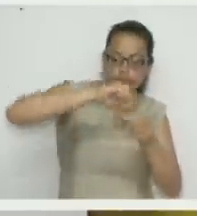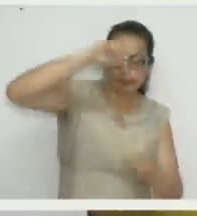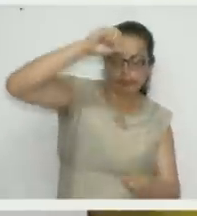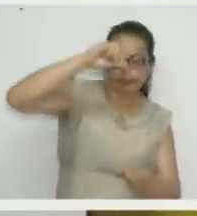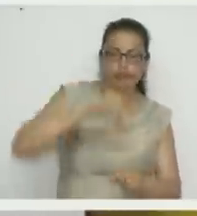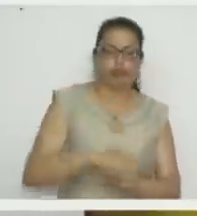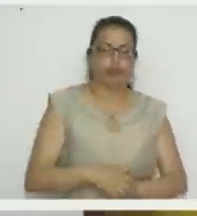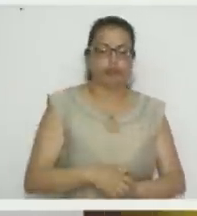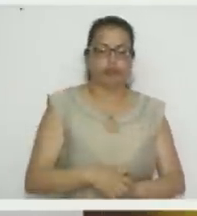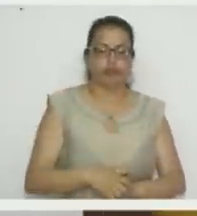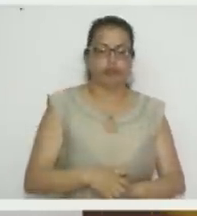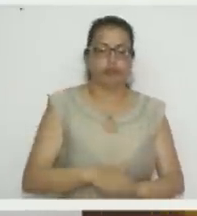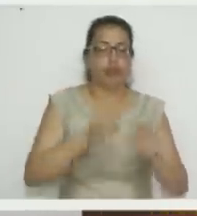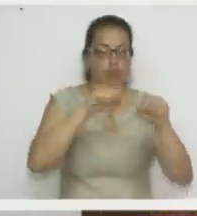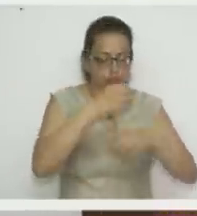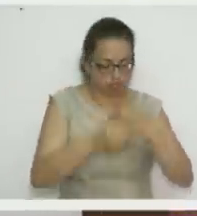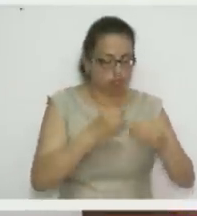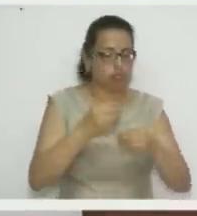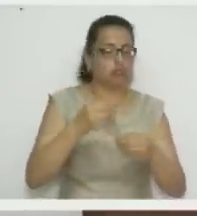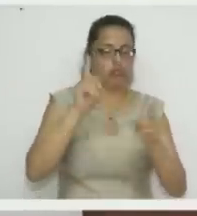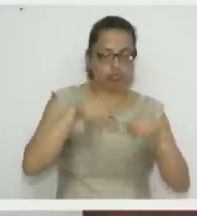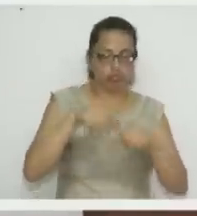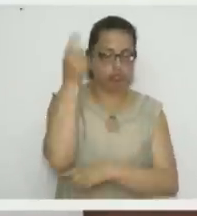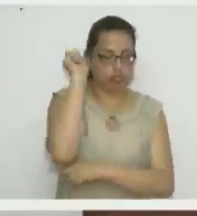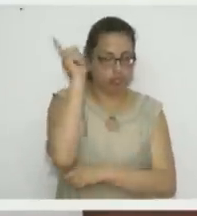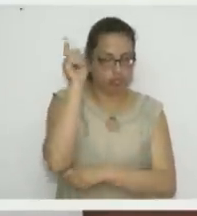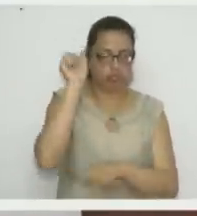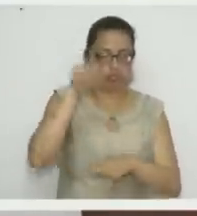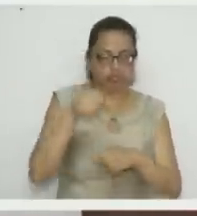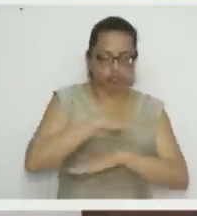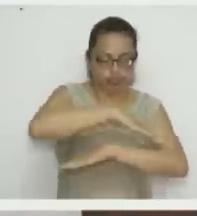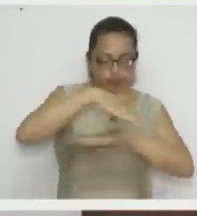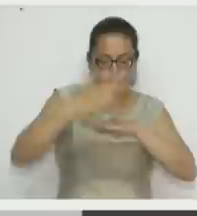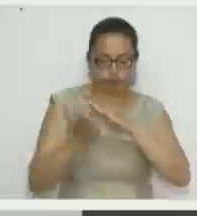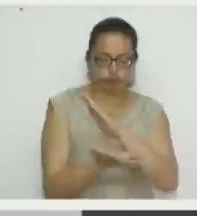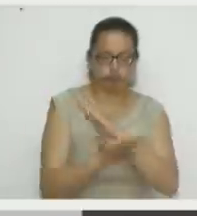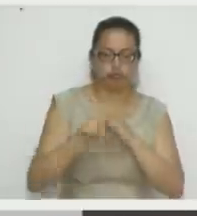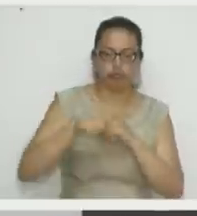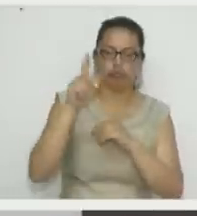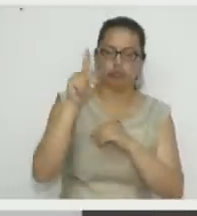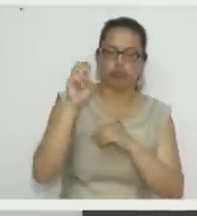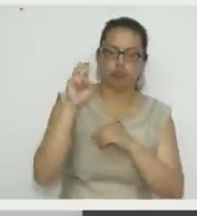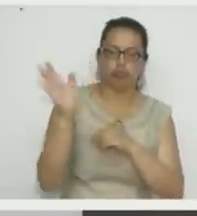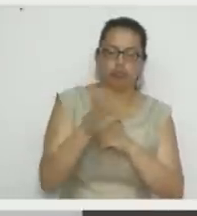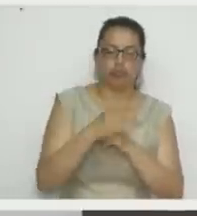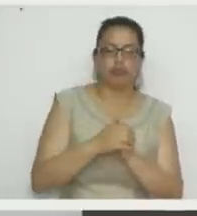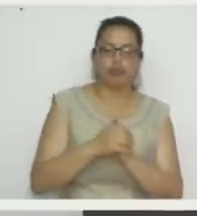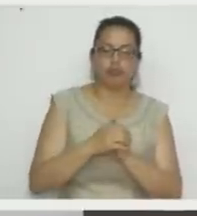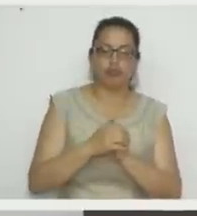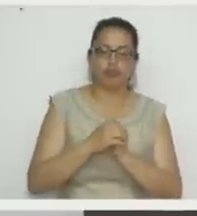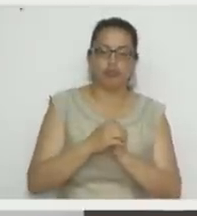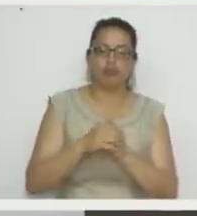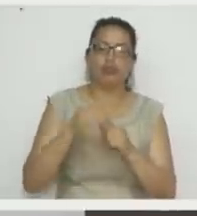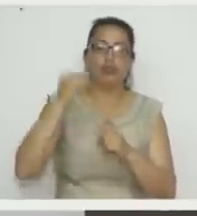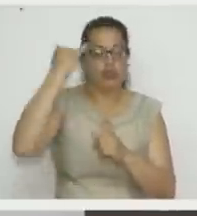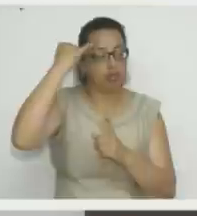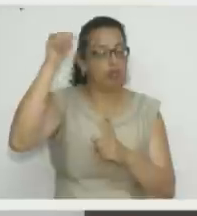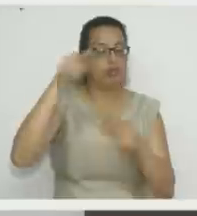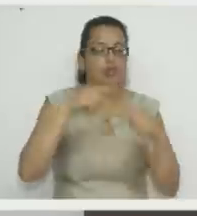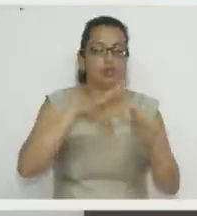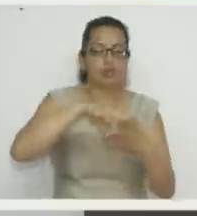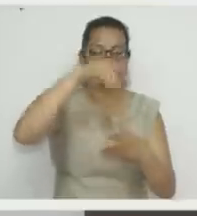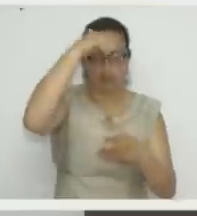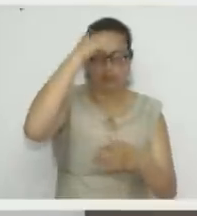Que esa también se puede hacer en madera y se puede forrar con foam, ¿no? También. Si ustedes quisieran decorarlo, o son ideas para que ustedes las